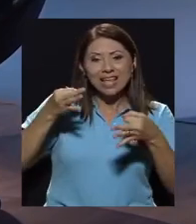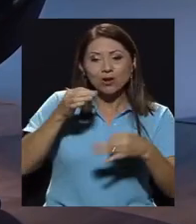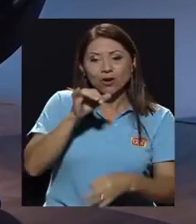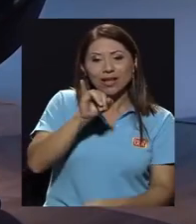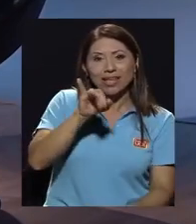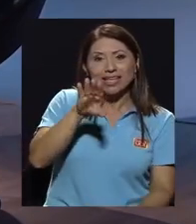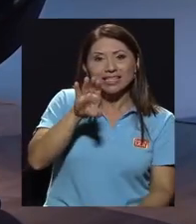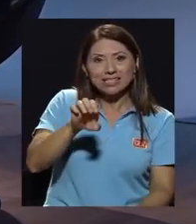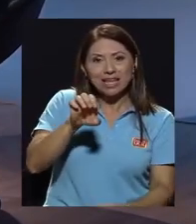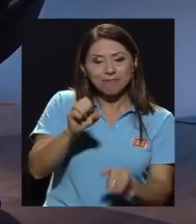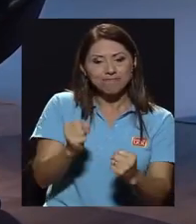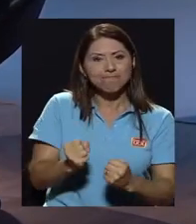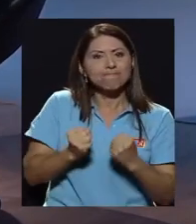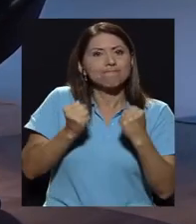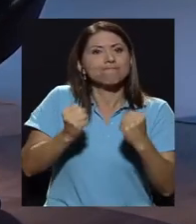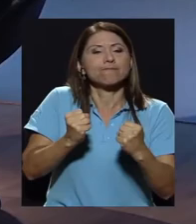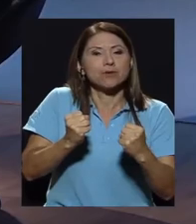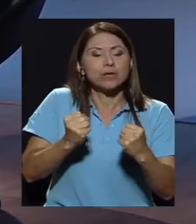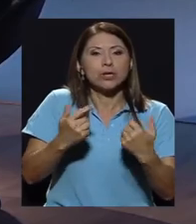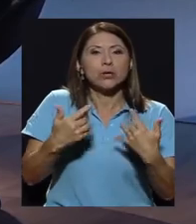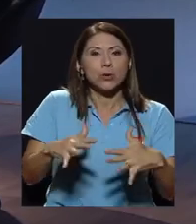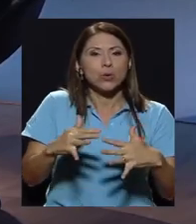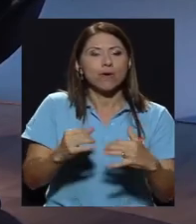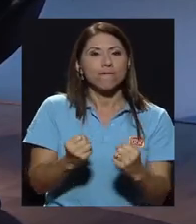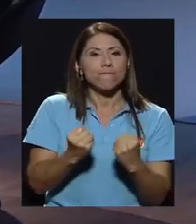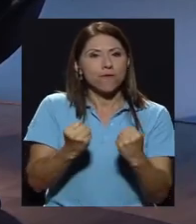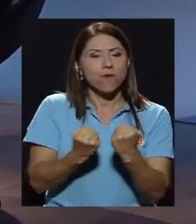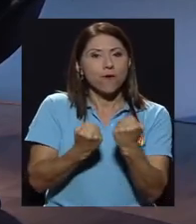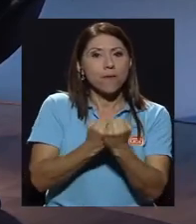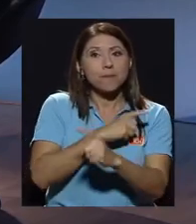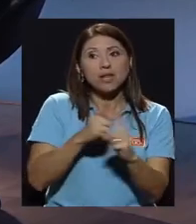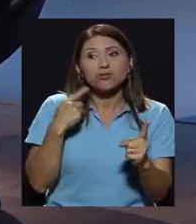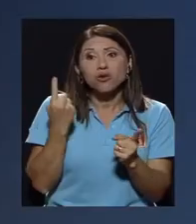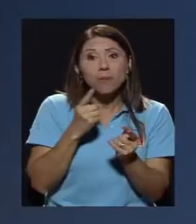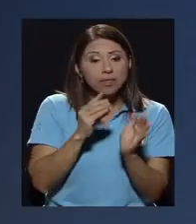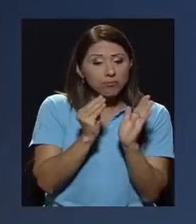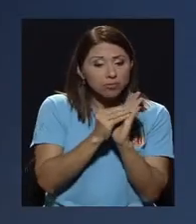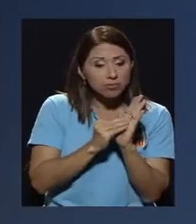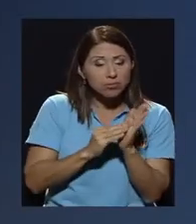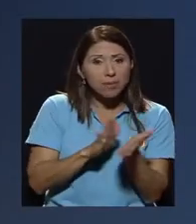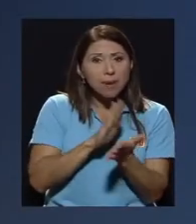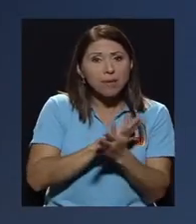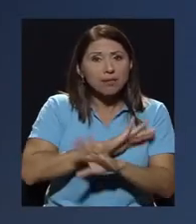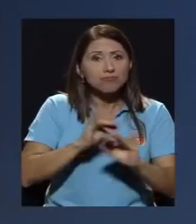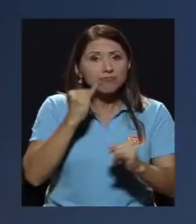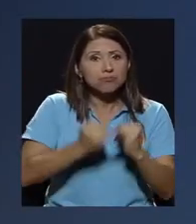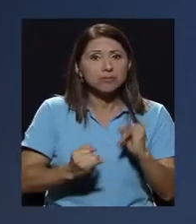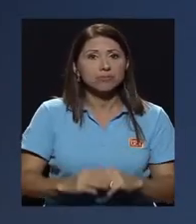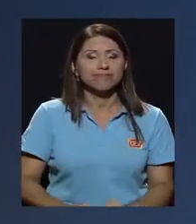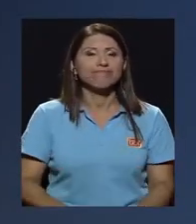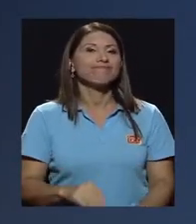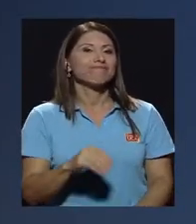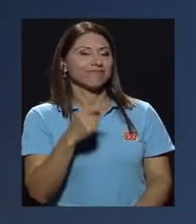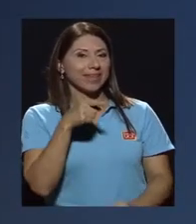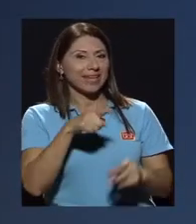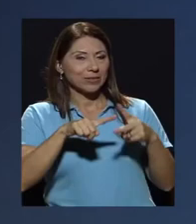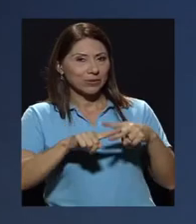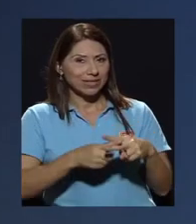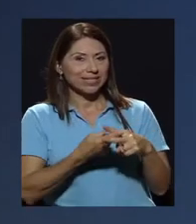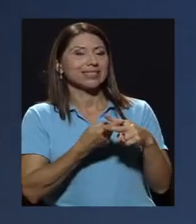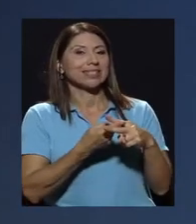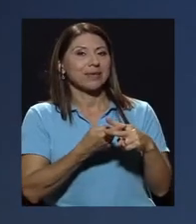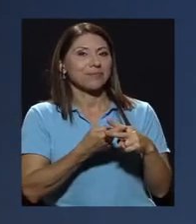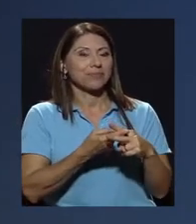institución fortalecida pero la tarea la quedó en el papel. Claro. Vamos a ver. Esto inicia cuando